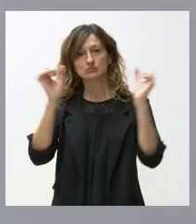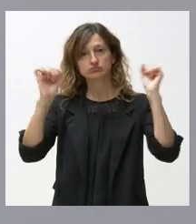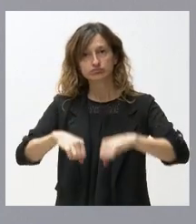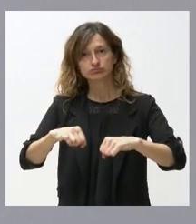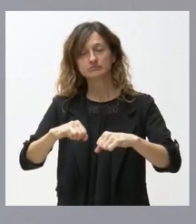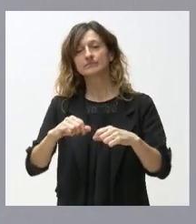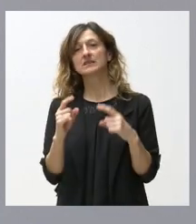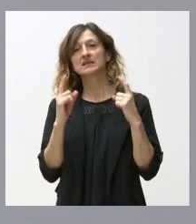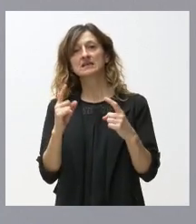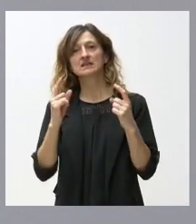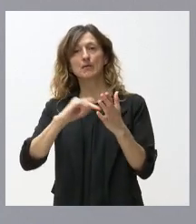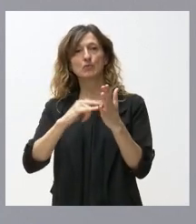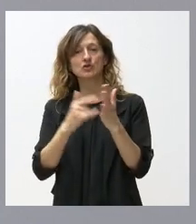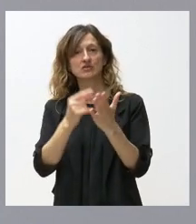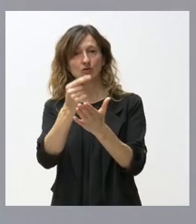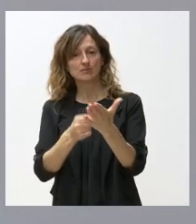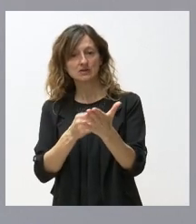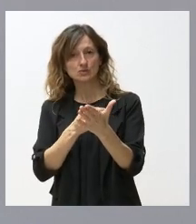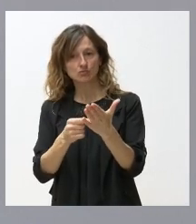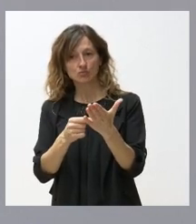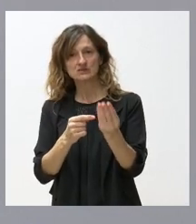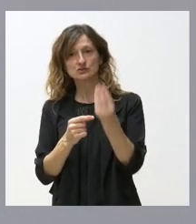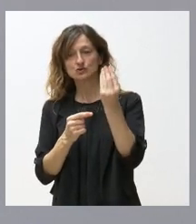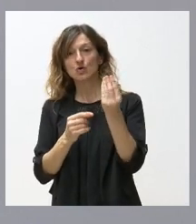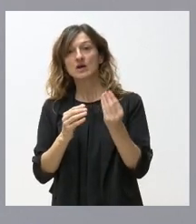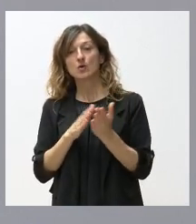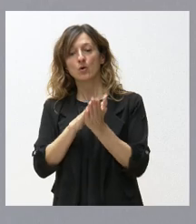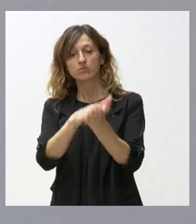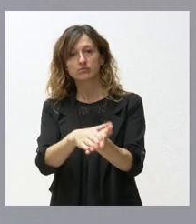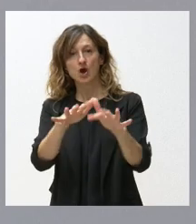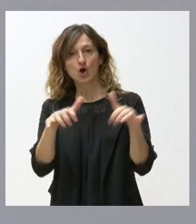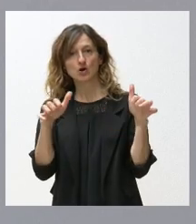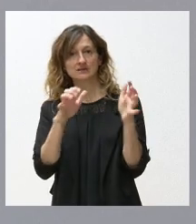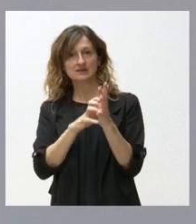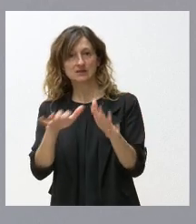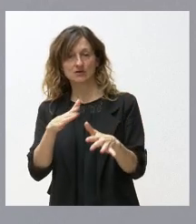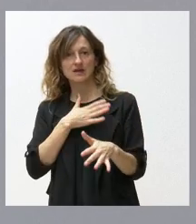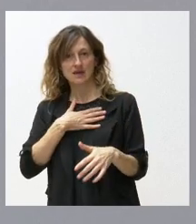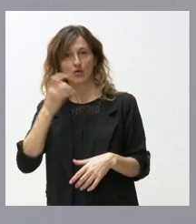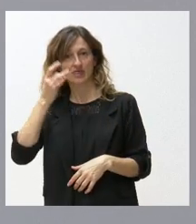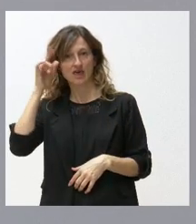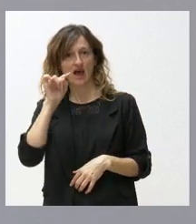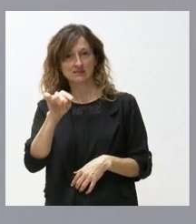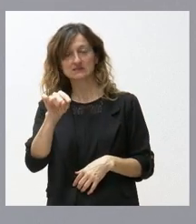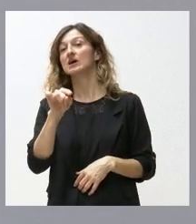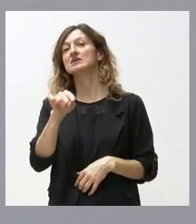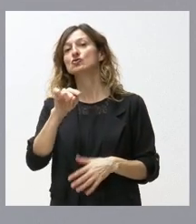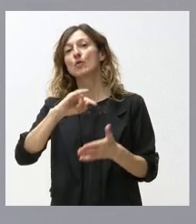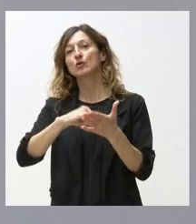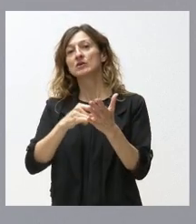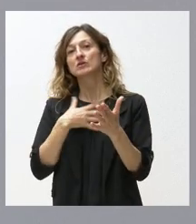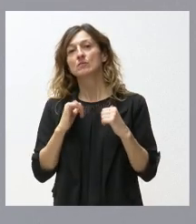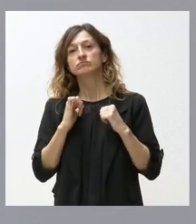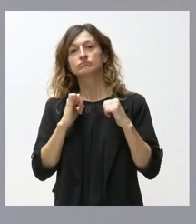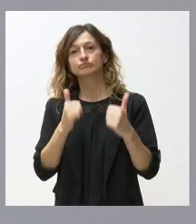convertirlo en proyecto de presupuestos y para llevarlo a las Cortes de Castilla y León. Esa es la idea en que estamos trabajando y ese es el proyecto que queremos iniciar ya